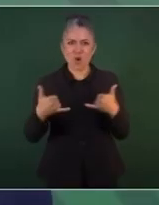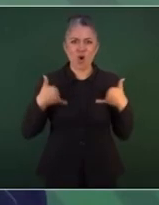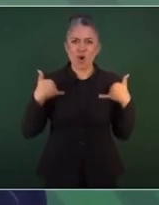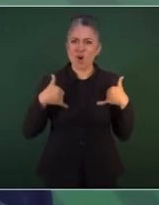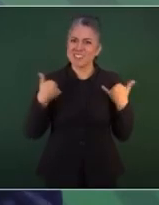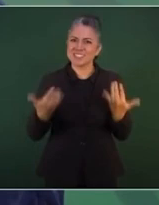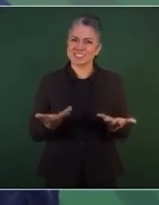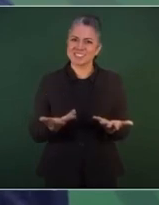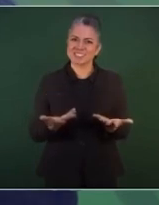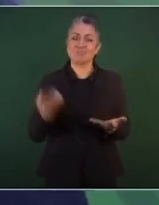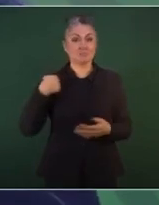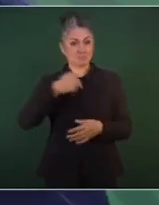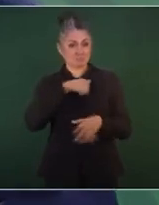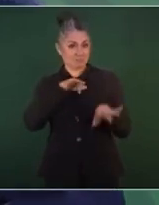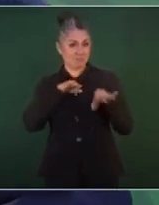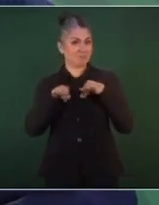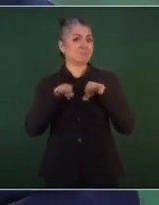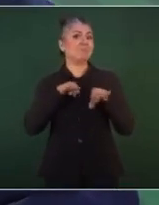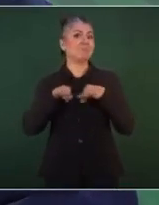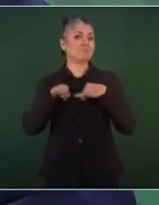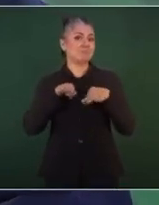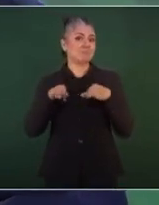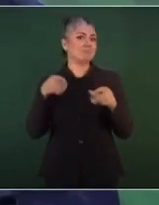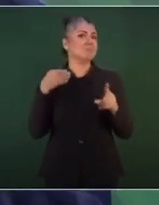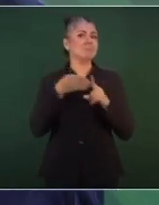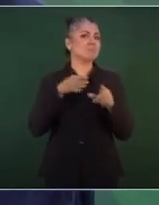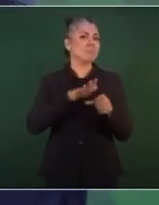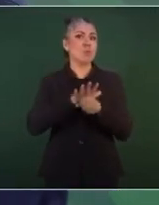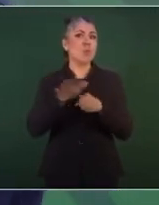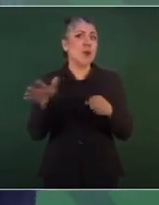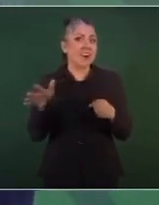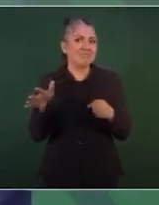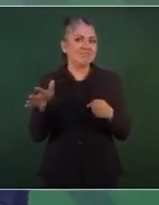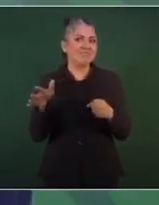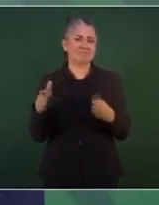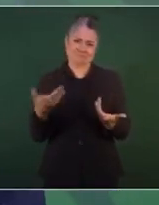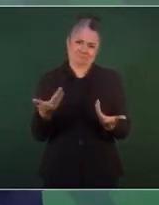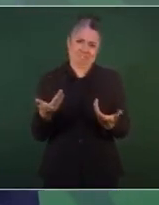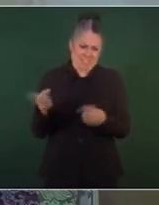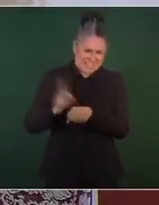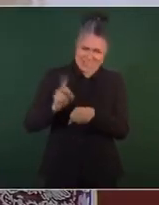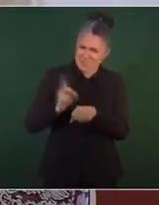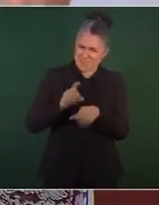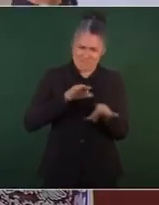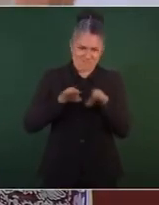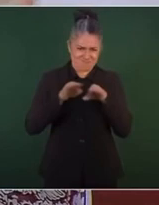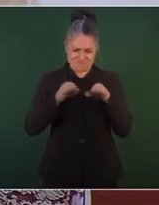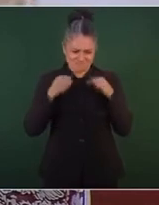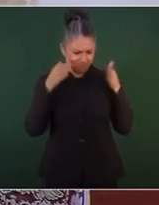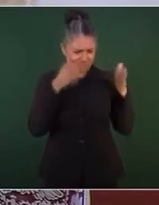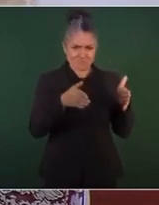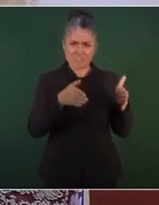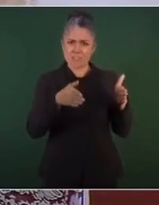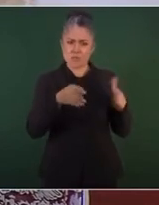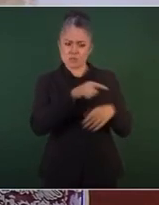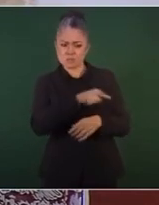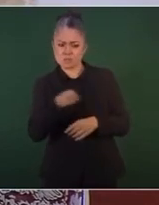Estamos trabajando todos los días para encontrar